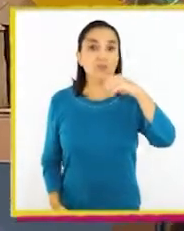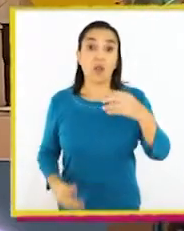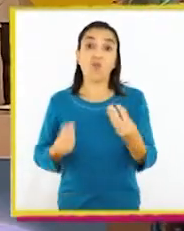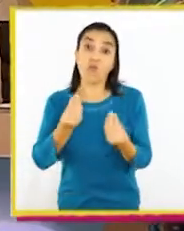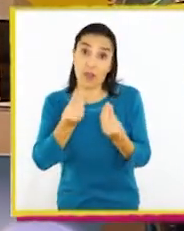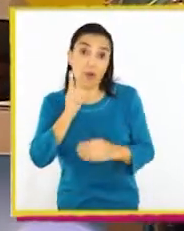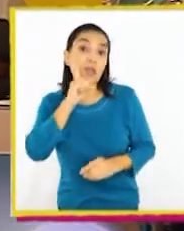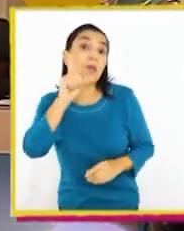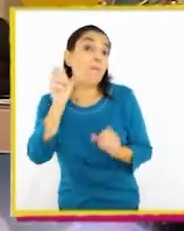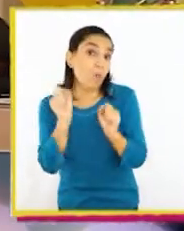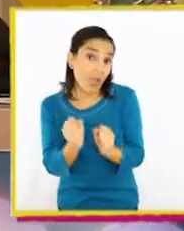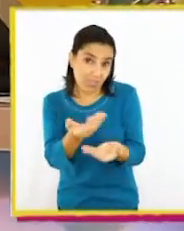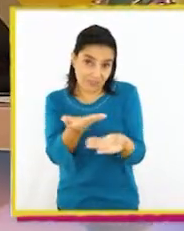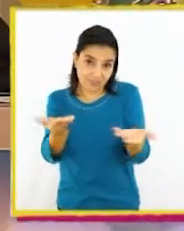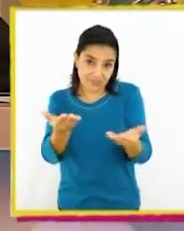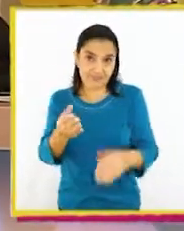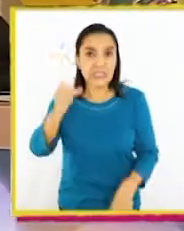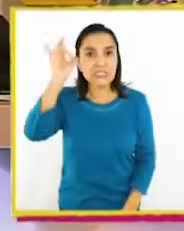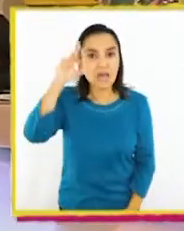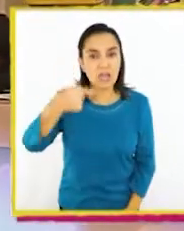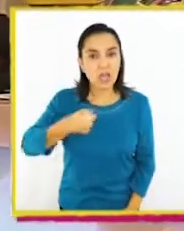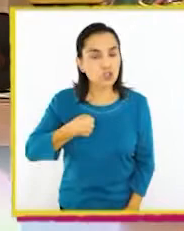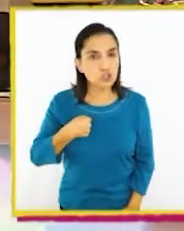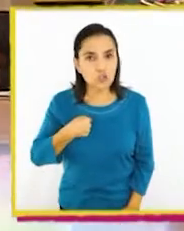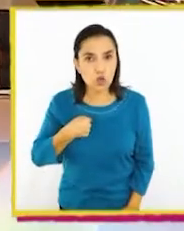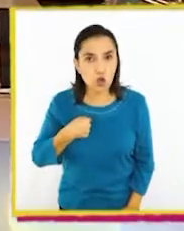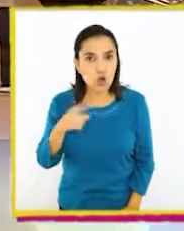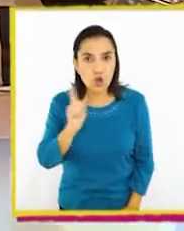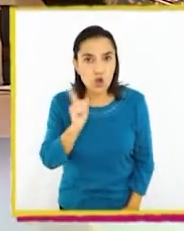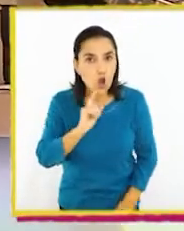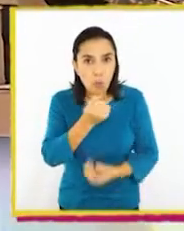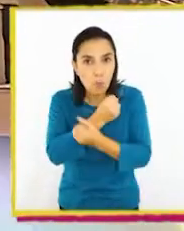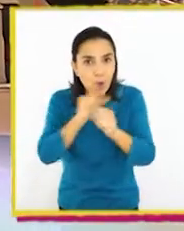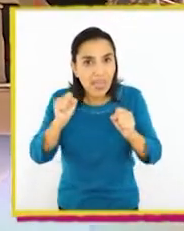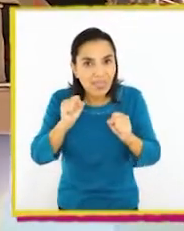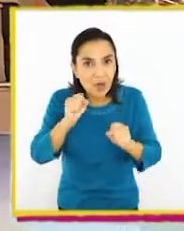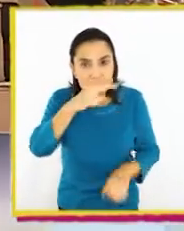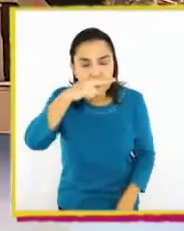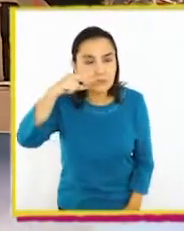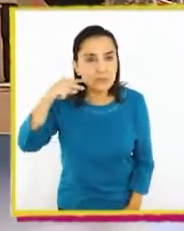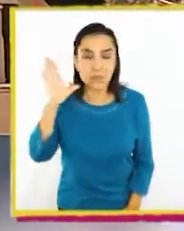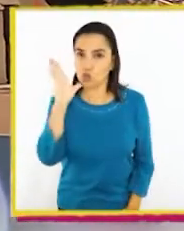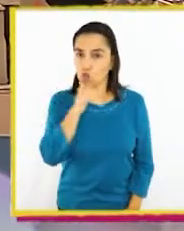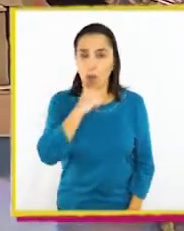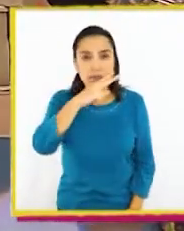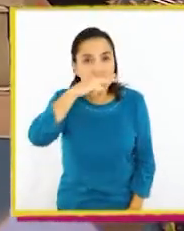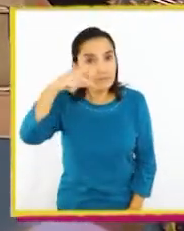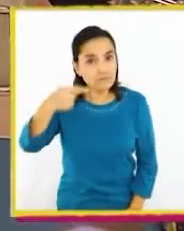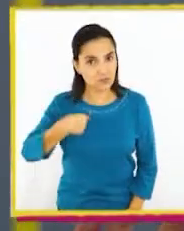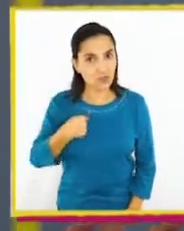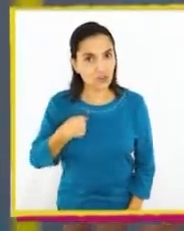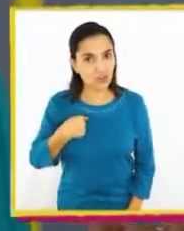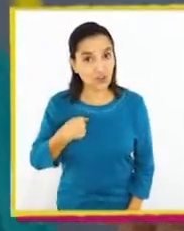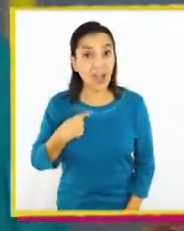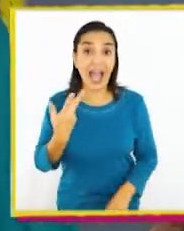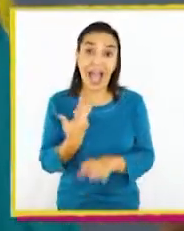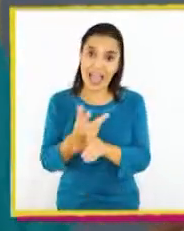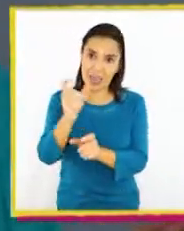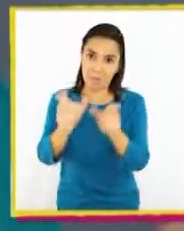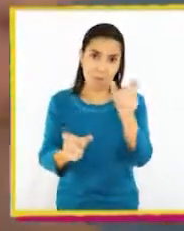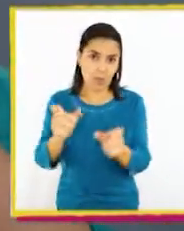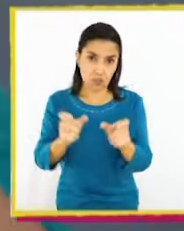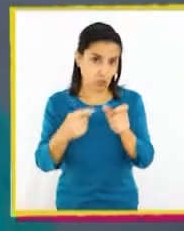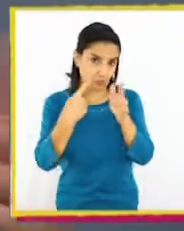Bueno, los que pueden. ¿Sabían que yo no puedo oler? No tengo ese sentido. Y hay